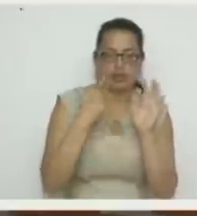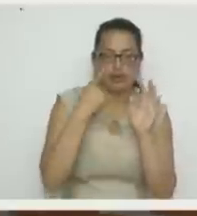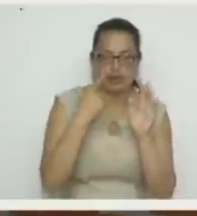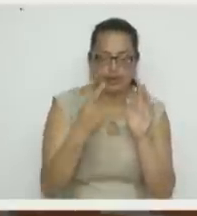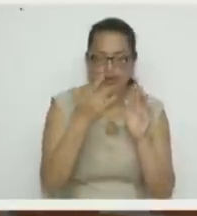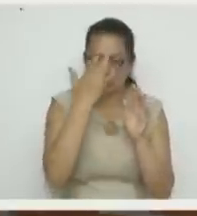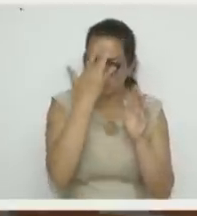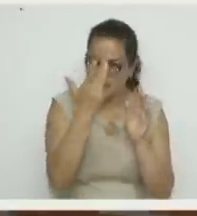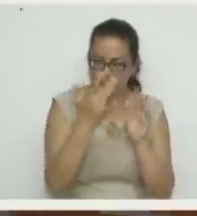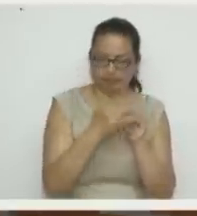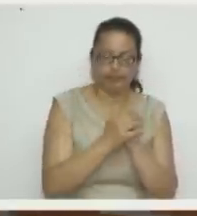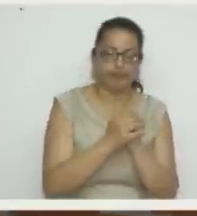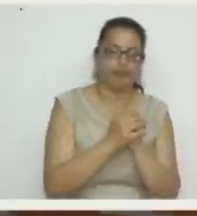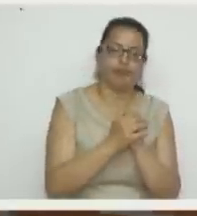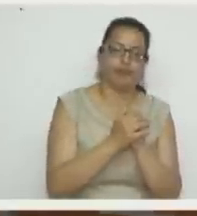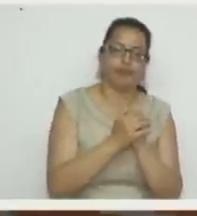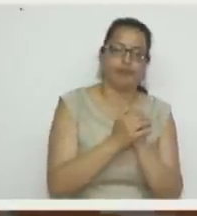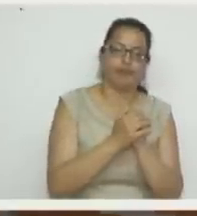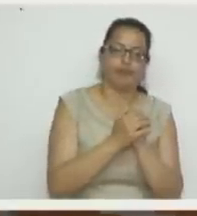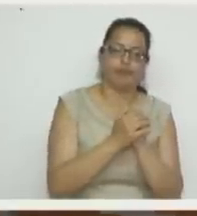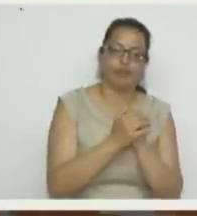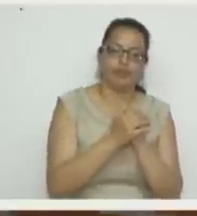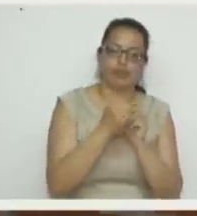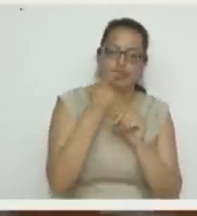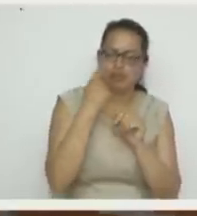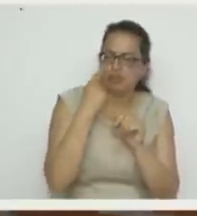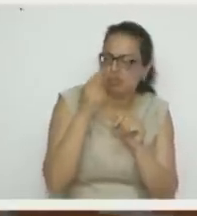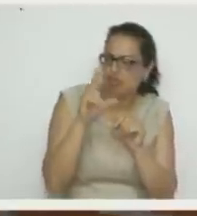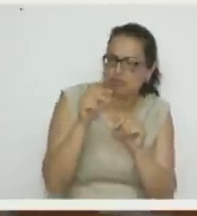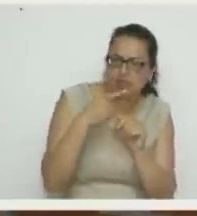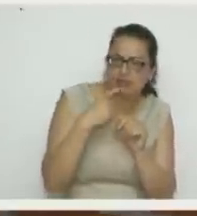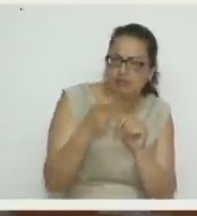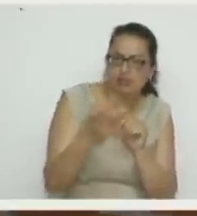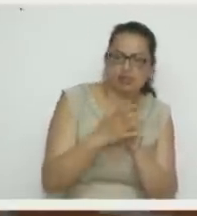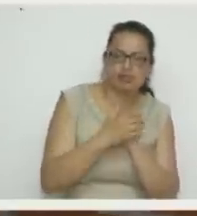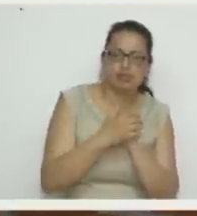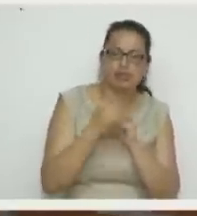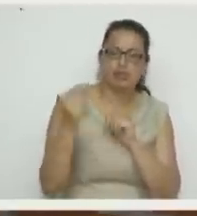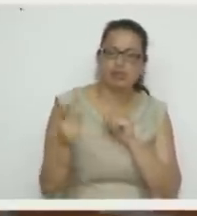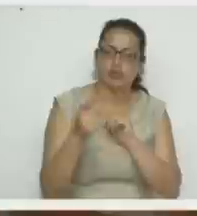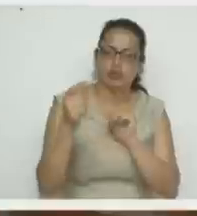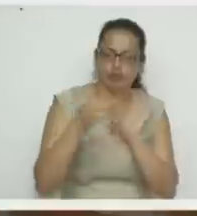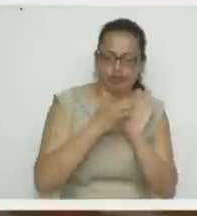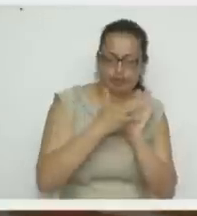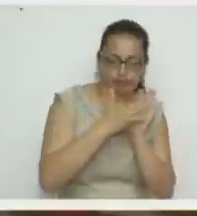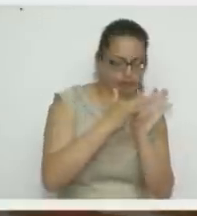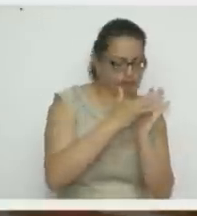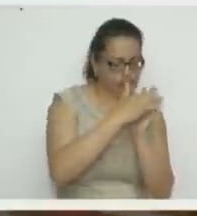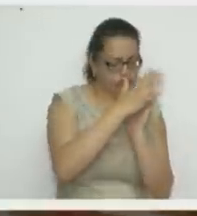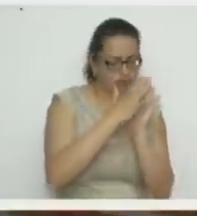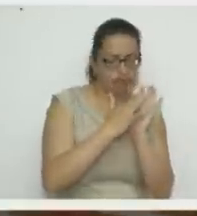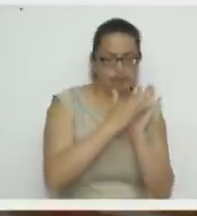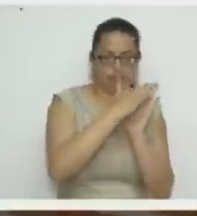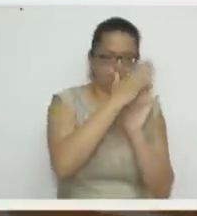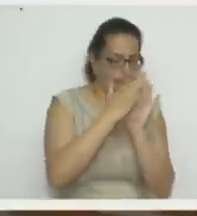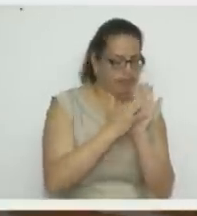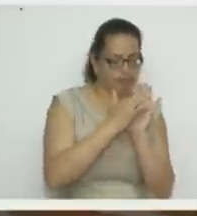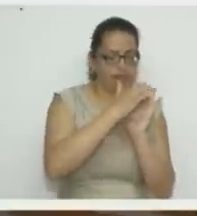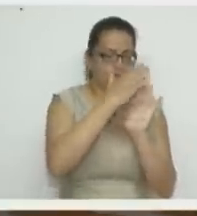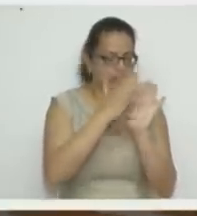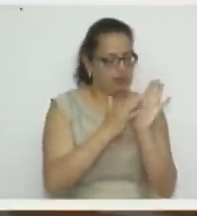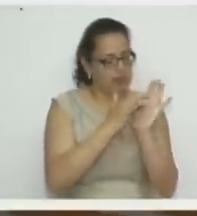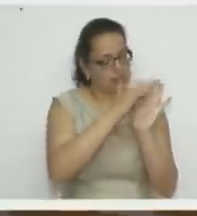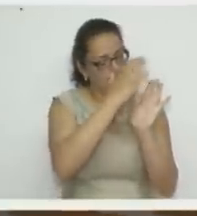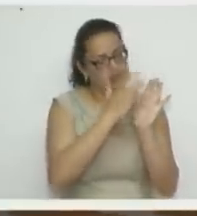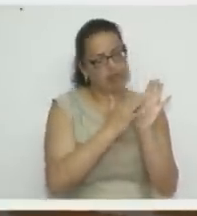tiene que quedar así. Y mira que es fácil, solo deslizamos el pincel. ¿Está